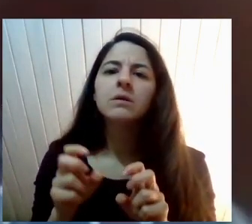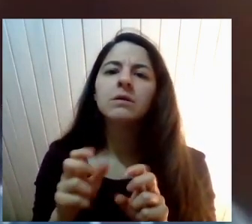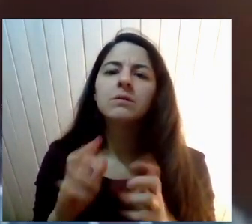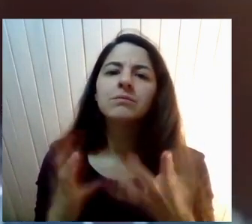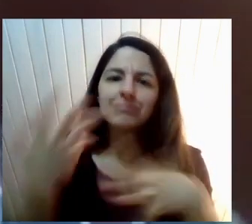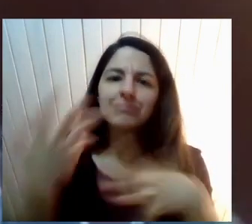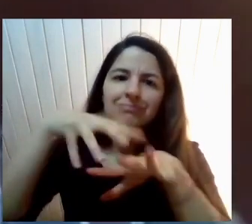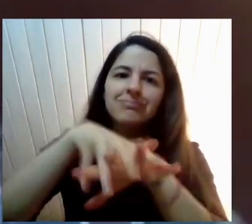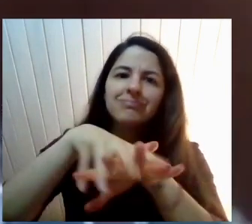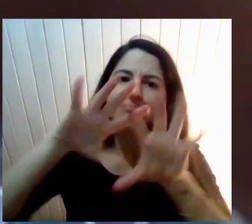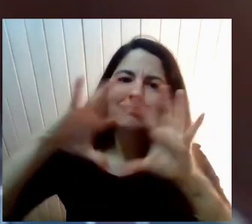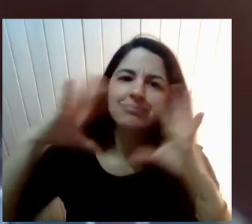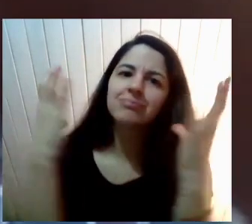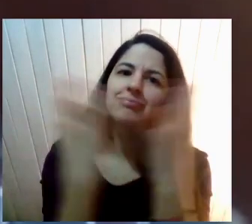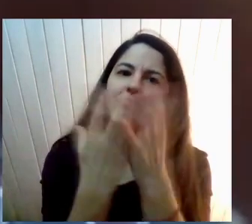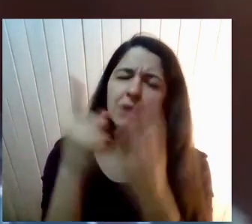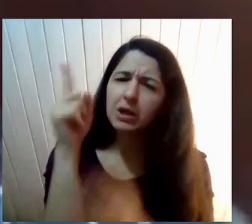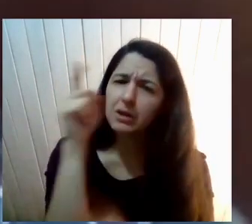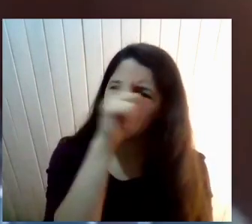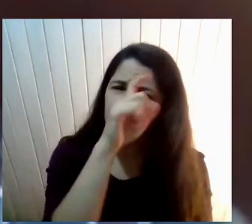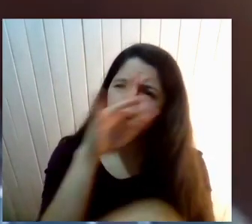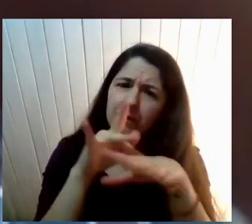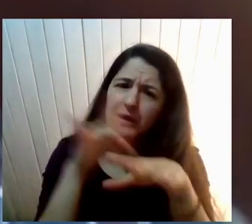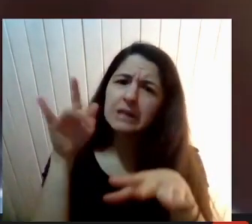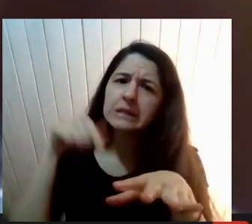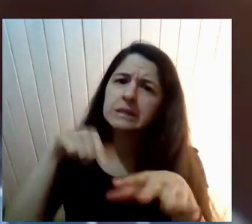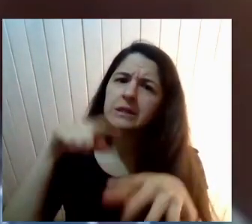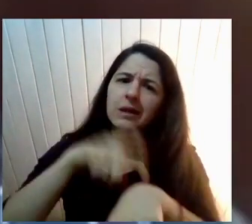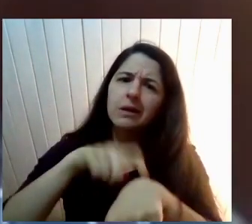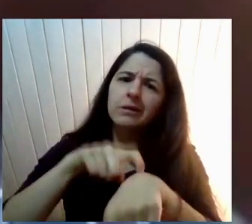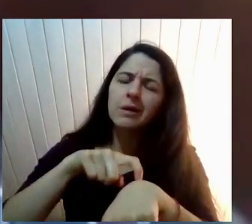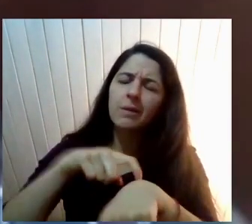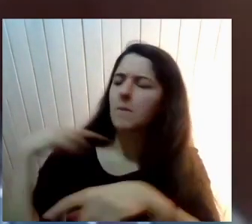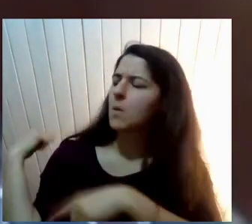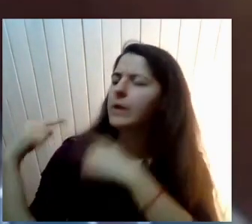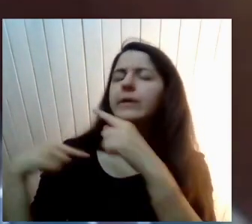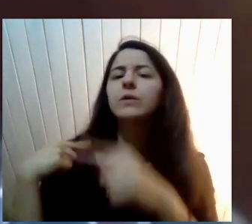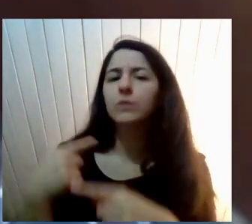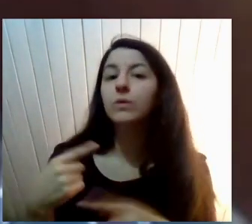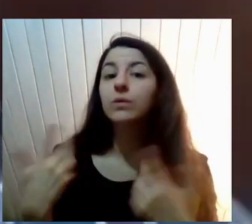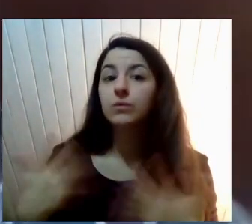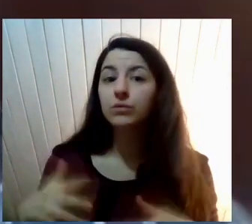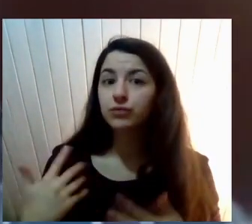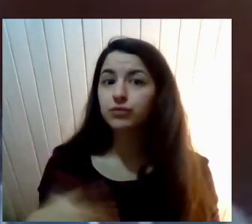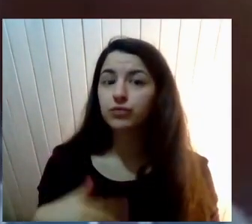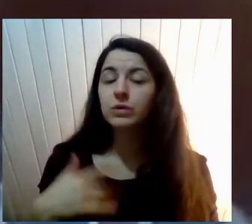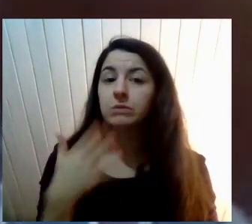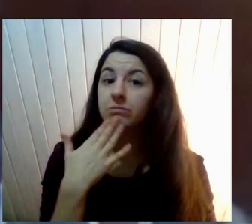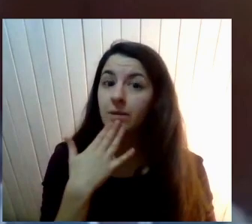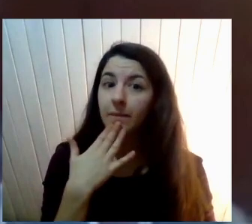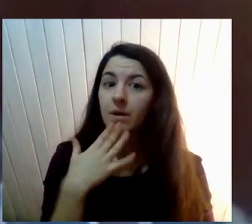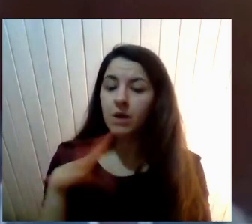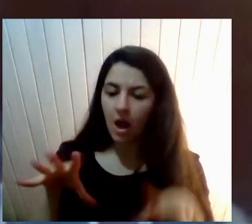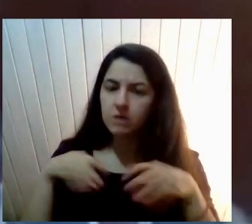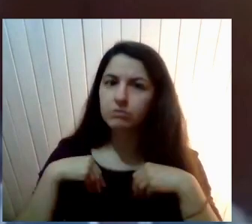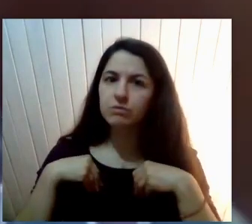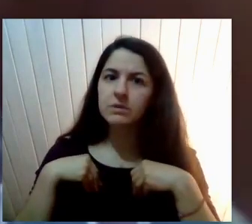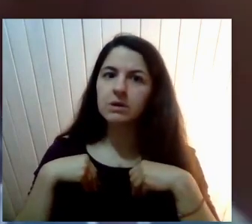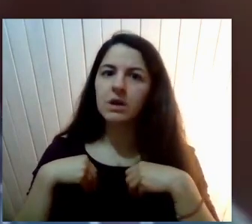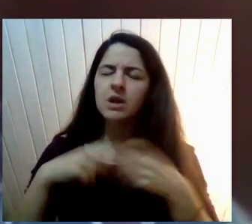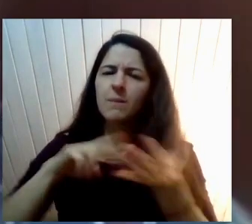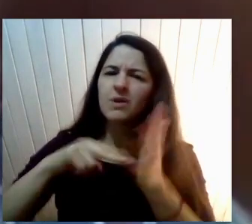complejidad Este momento histórico Que también estamos viviendo Y también asumir Que esto es un problema Pedagógico Político